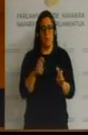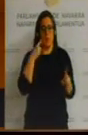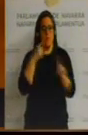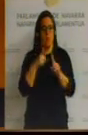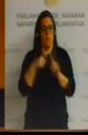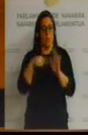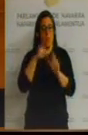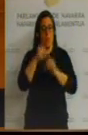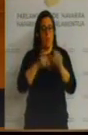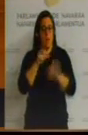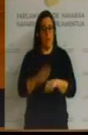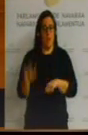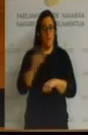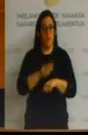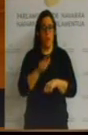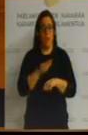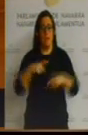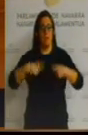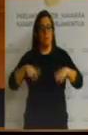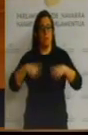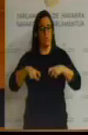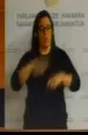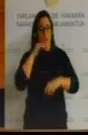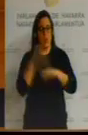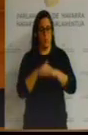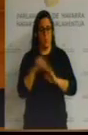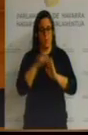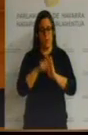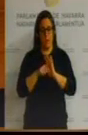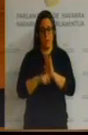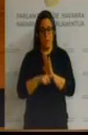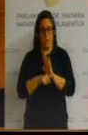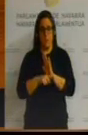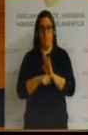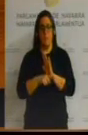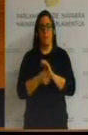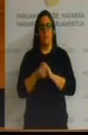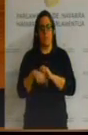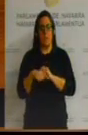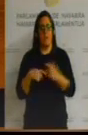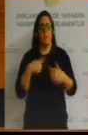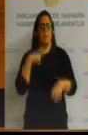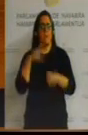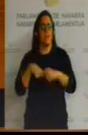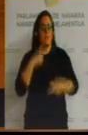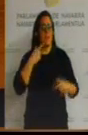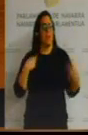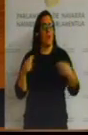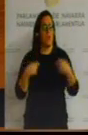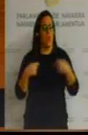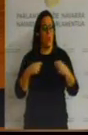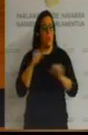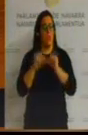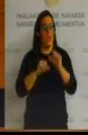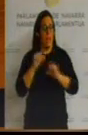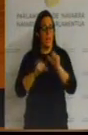a la vez que le pedimos que participe en la negociación con la liga